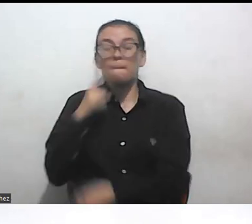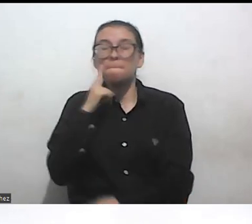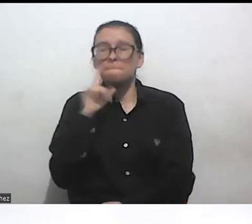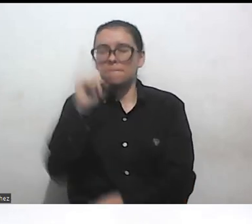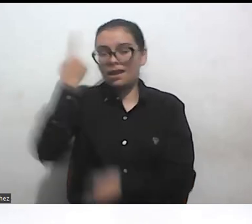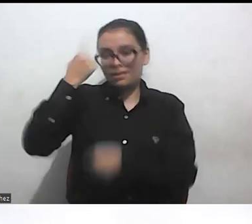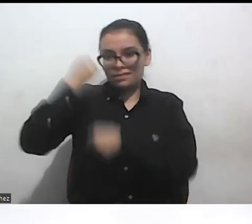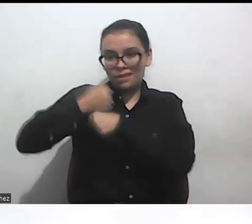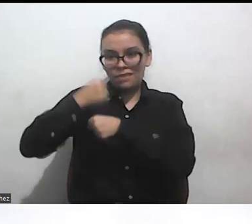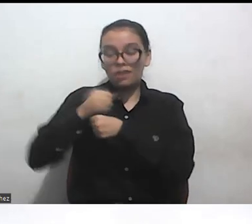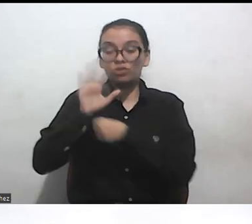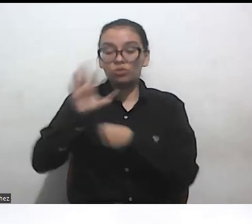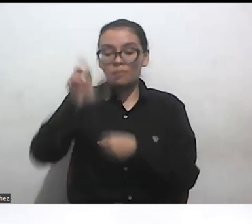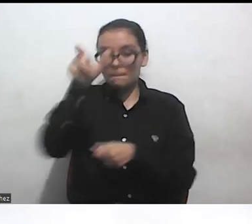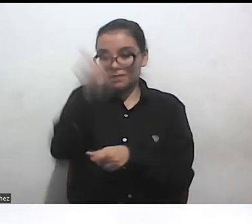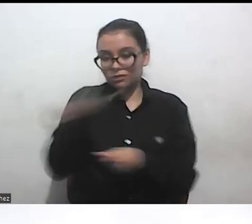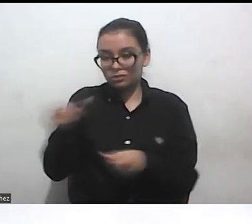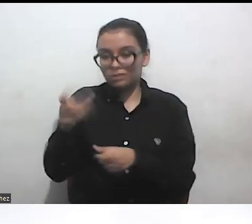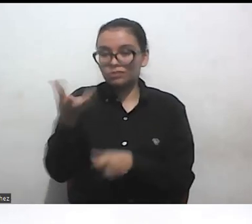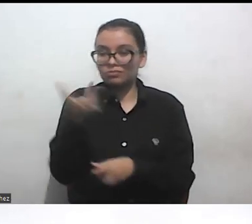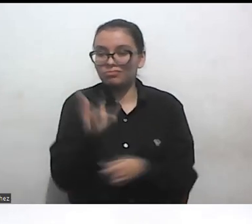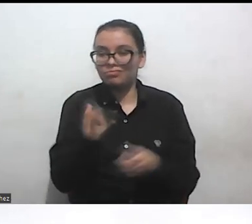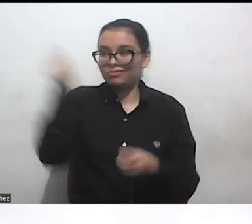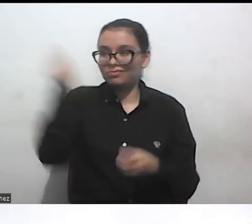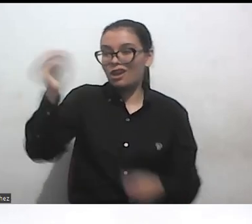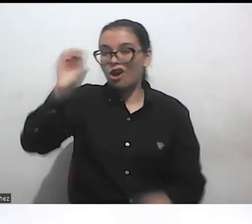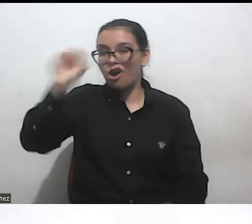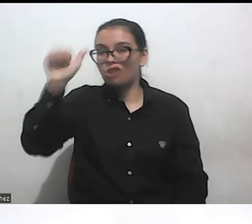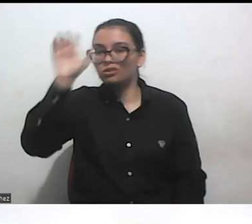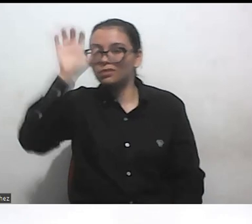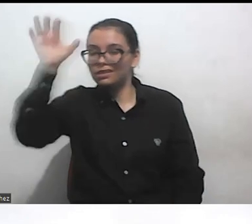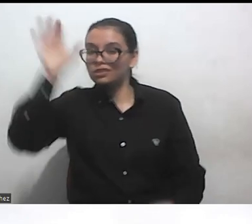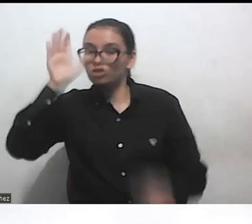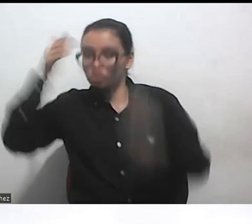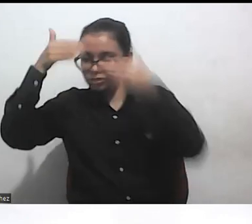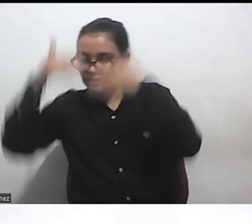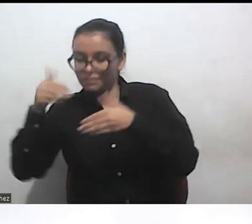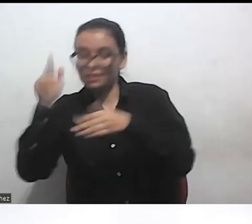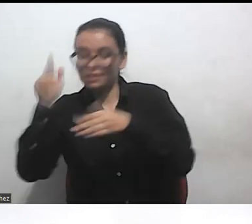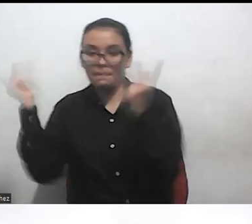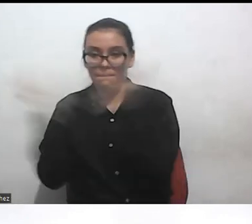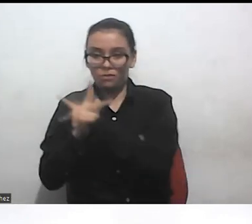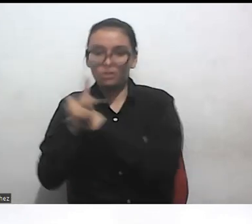con inmigrantes con discapacidad, víctimas de violencia basada en género.